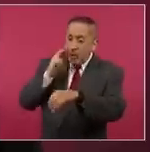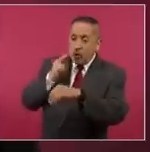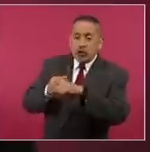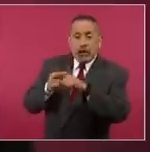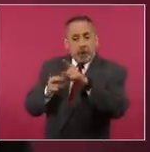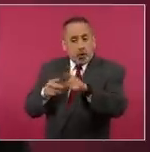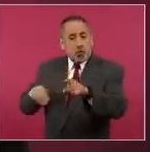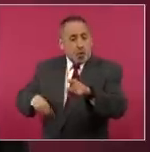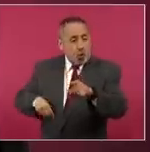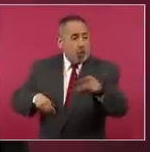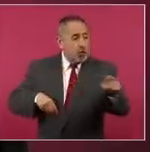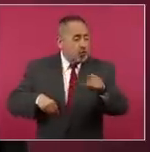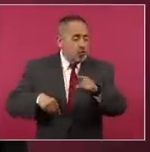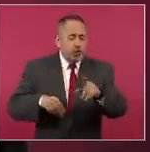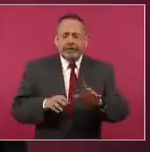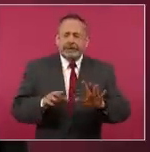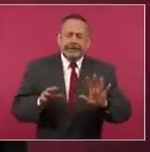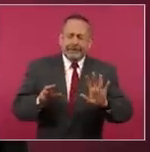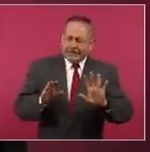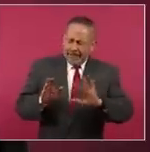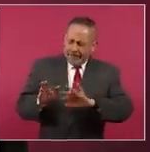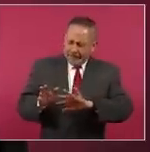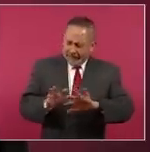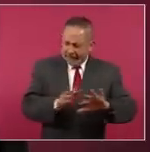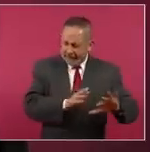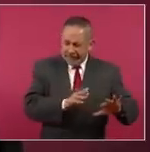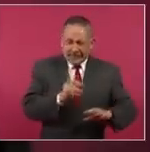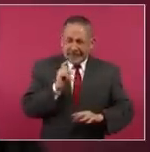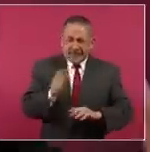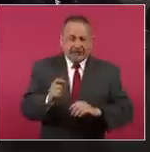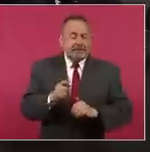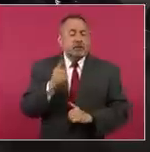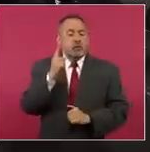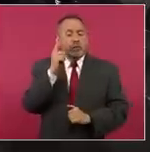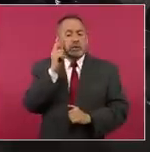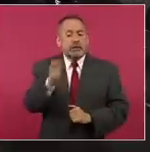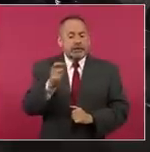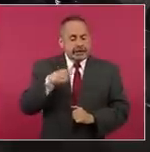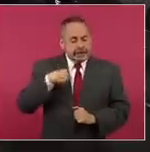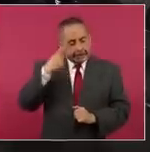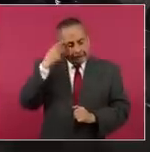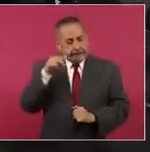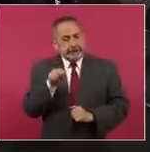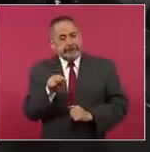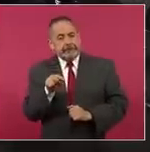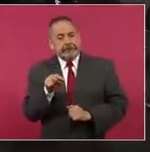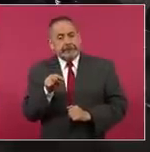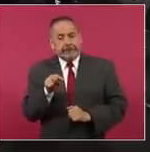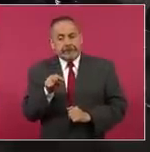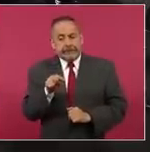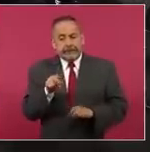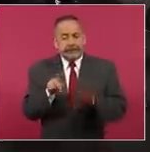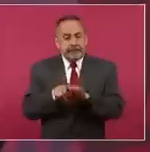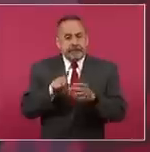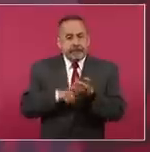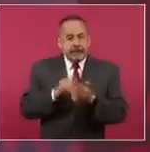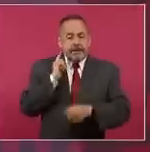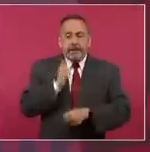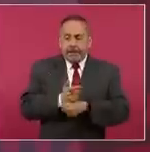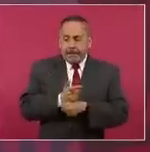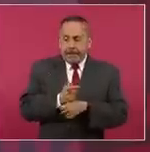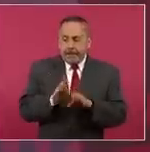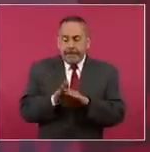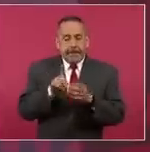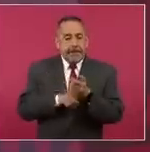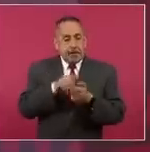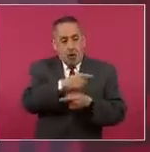las culpas, lo que se está ventilando en esa